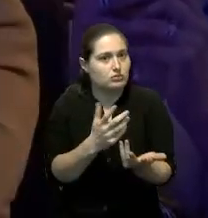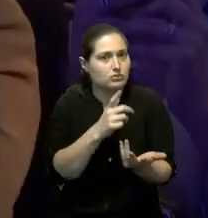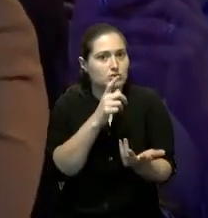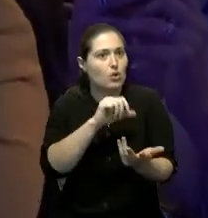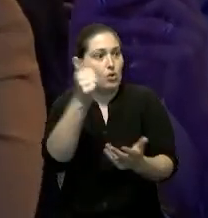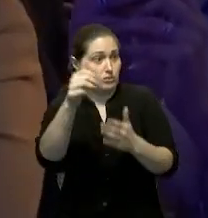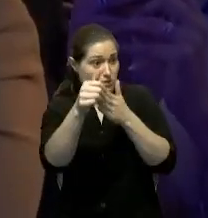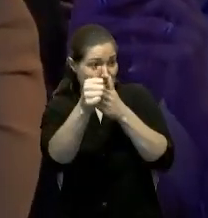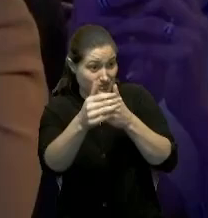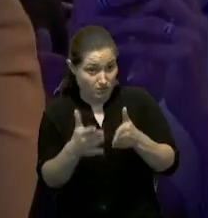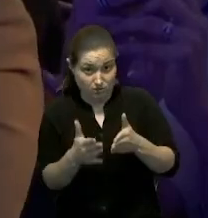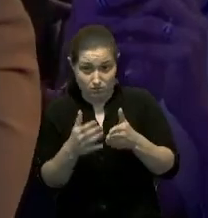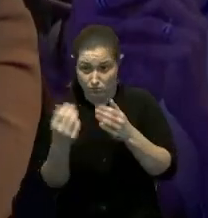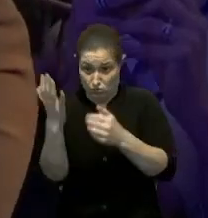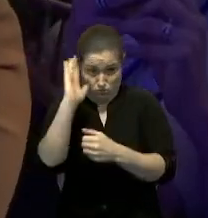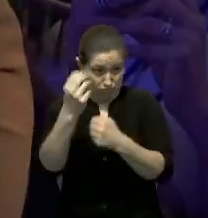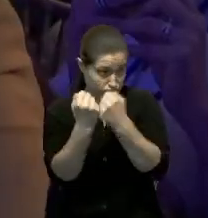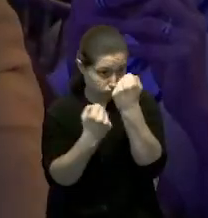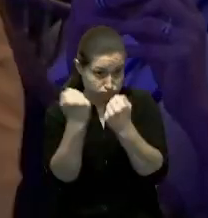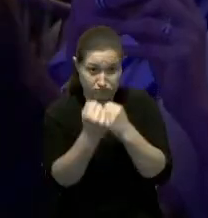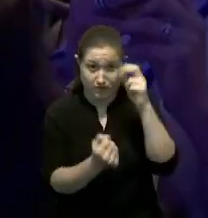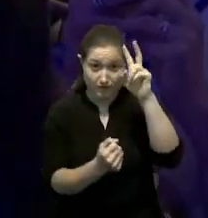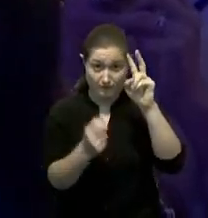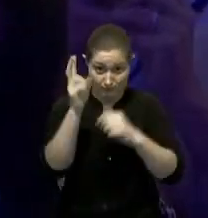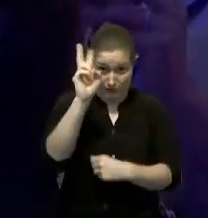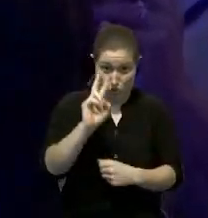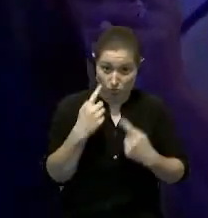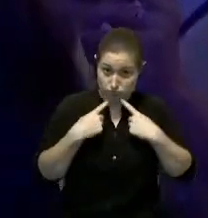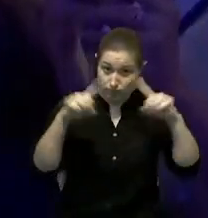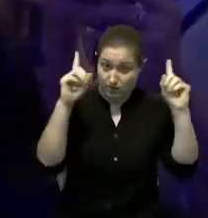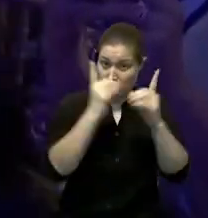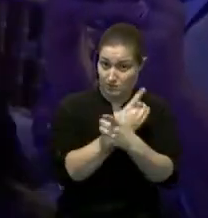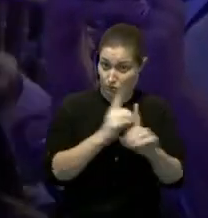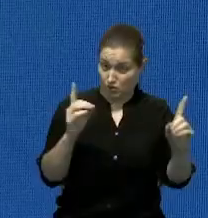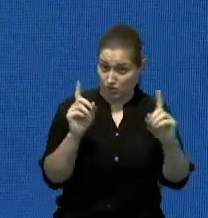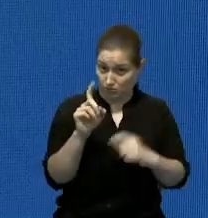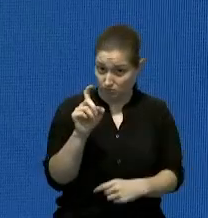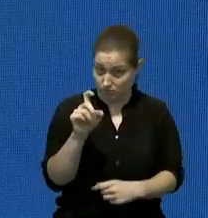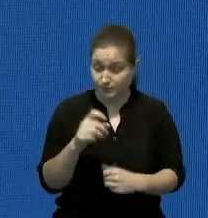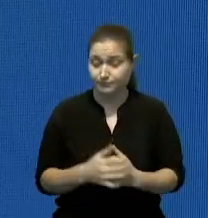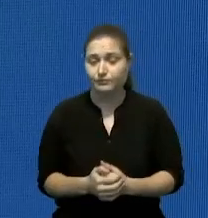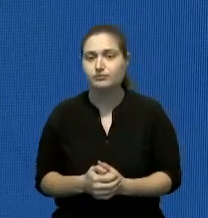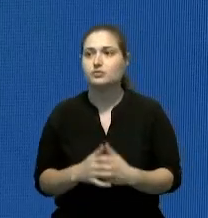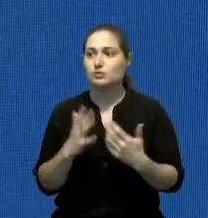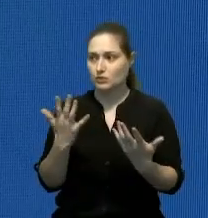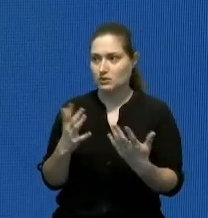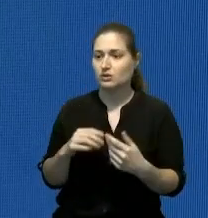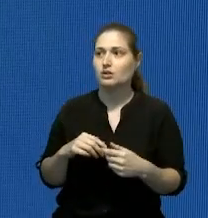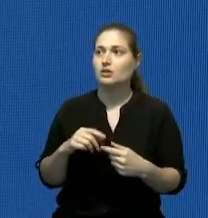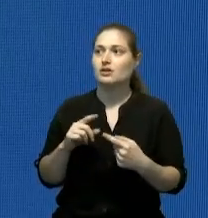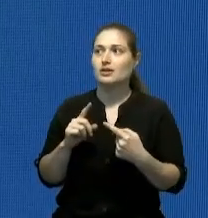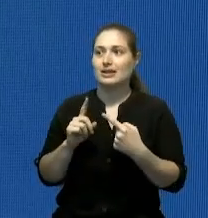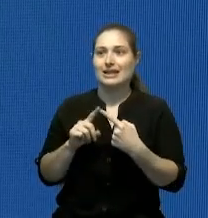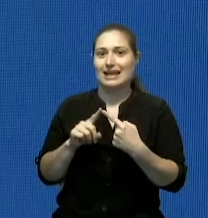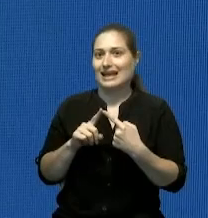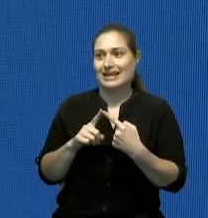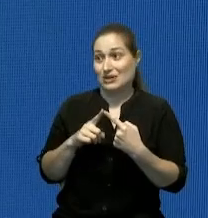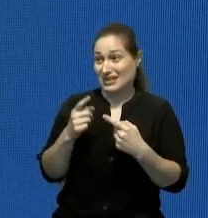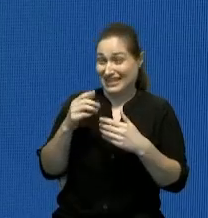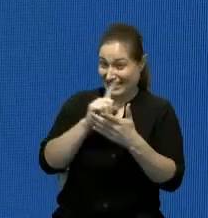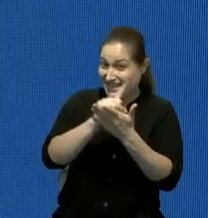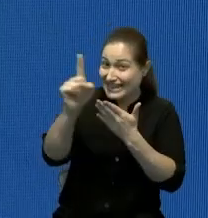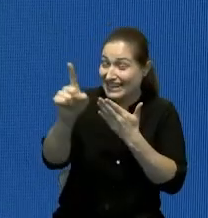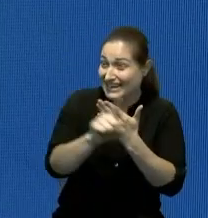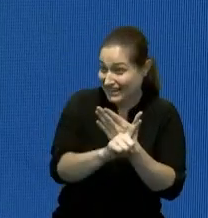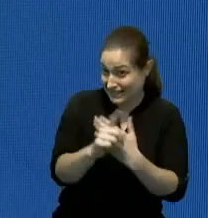para que en Venezuela haya democracia? bueno sobre la última pregunta Esperanza ya te dije que no puedo decir lo que vamos a hablar